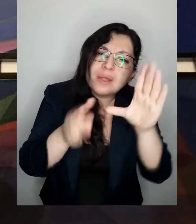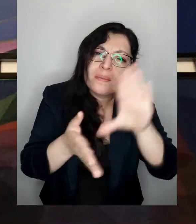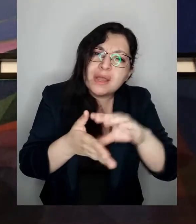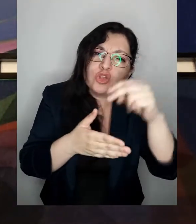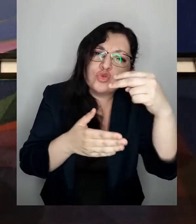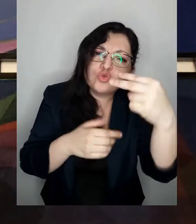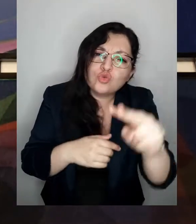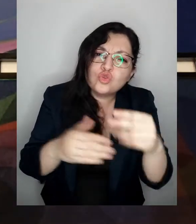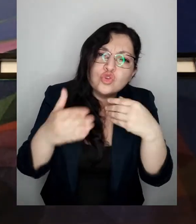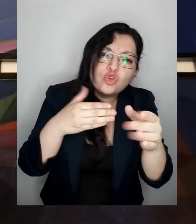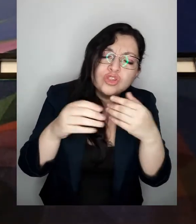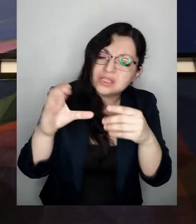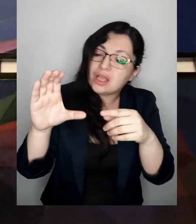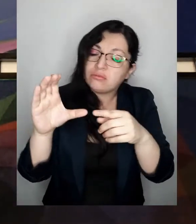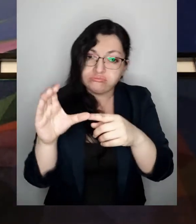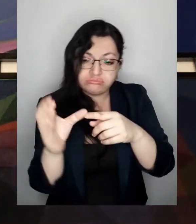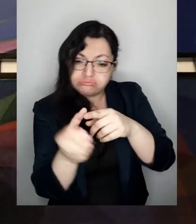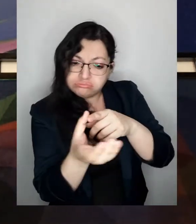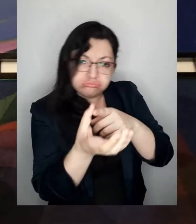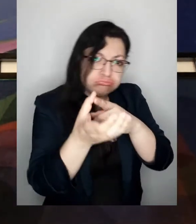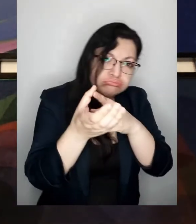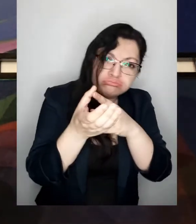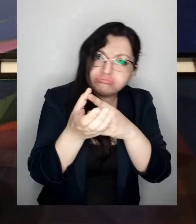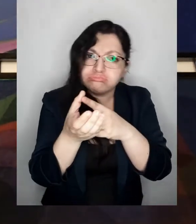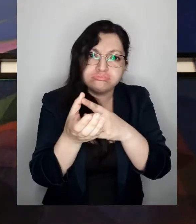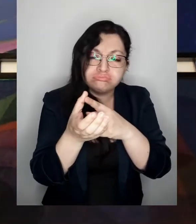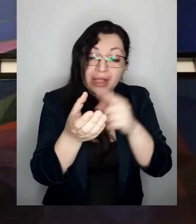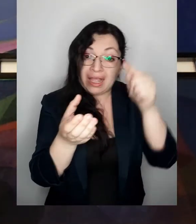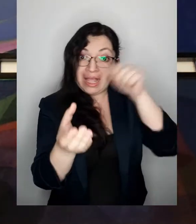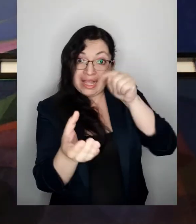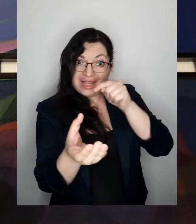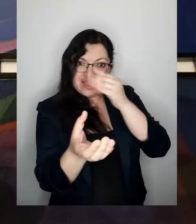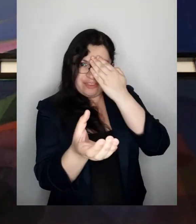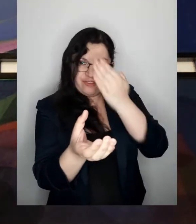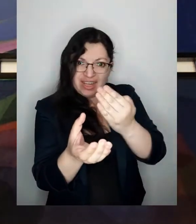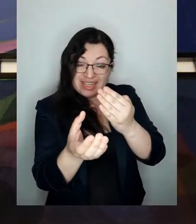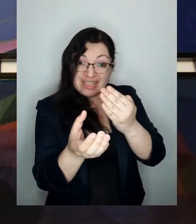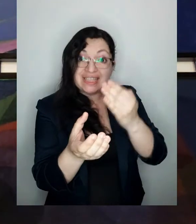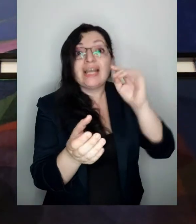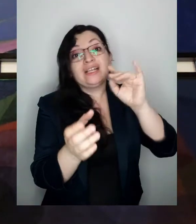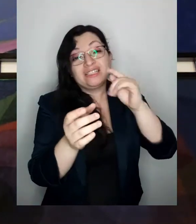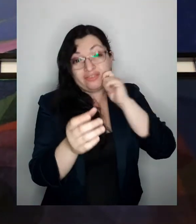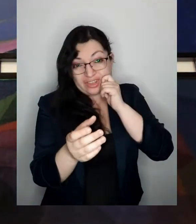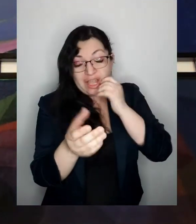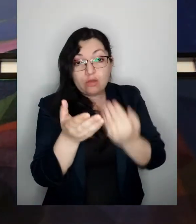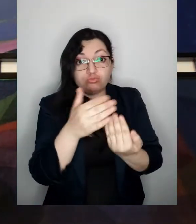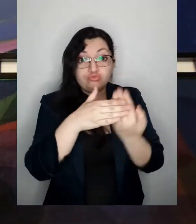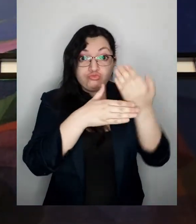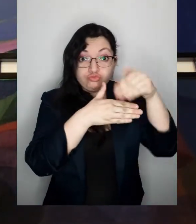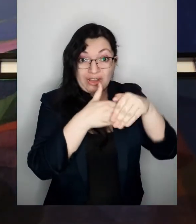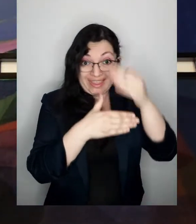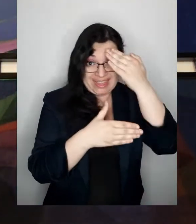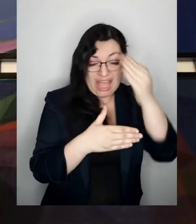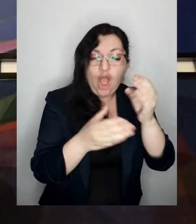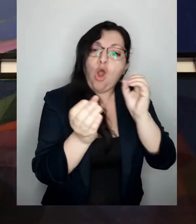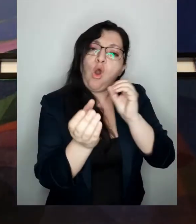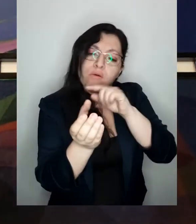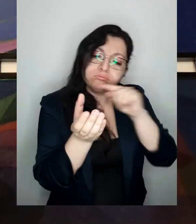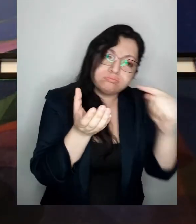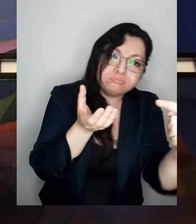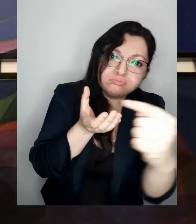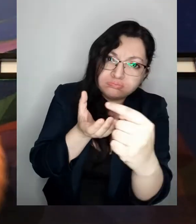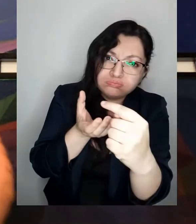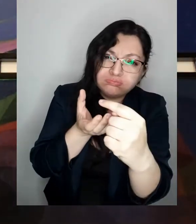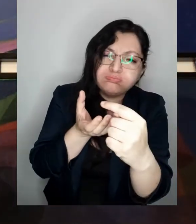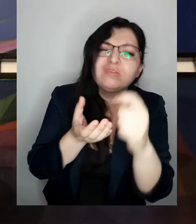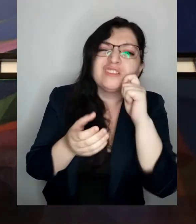de tu país en la tierra en la naranja? ¿está del lado de día donde está mirando directamente tu cara que es el sol? ¿o está por